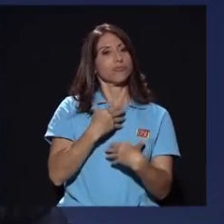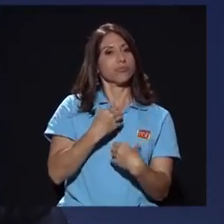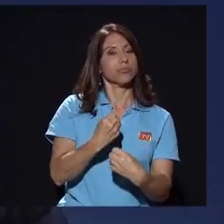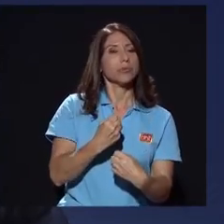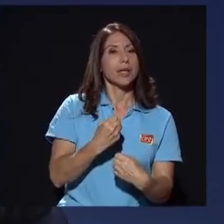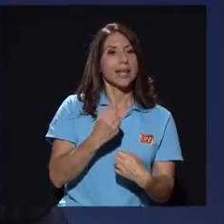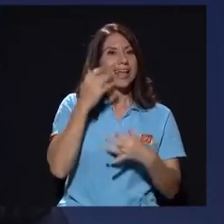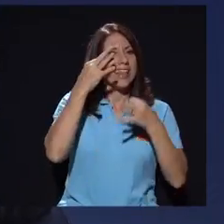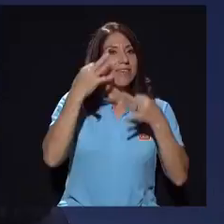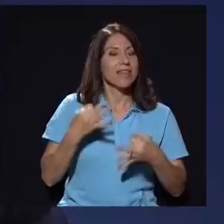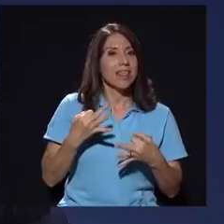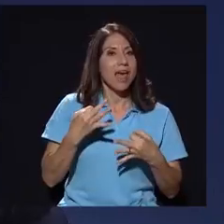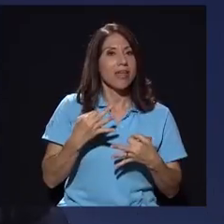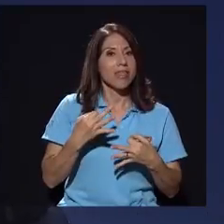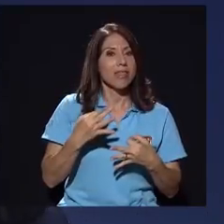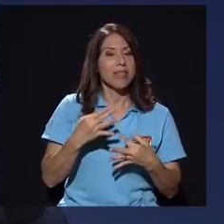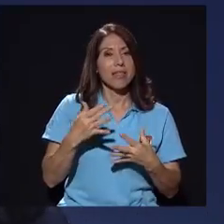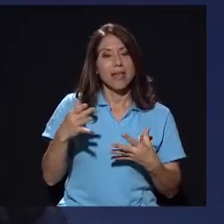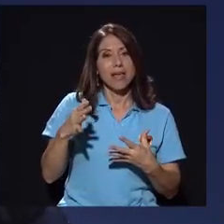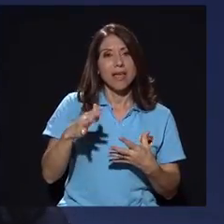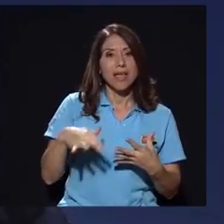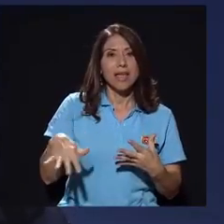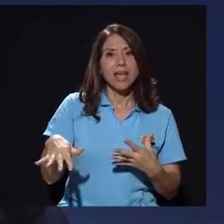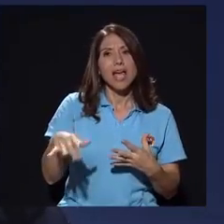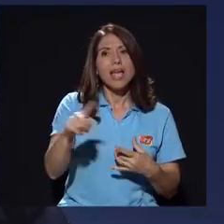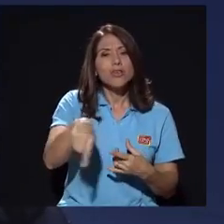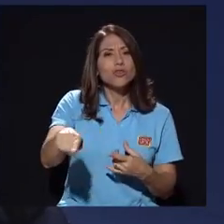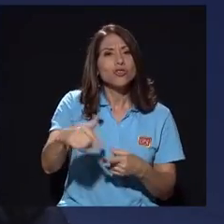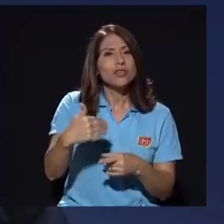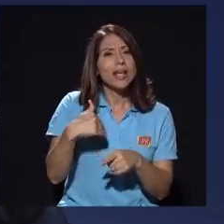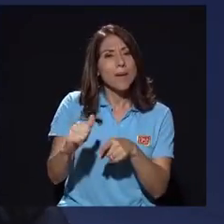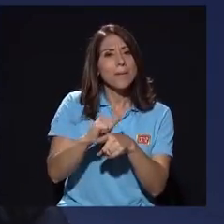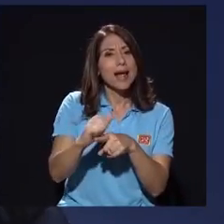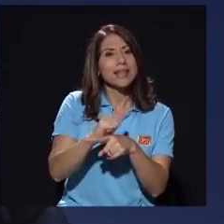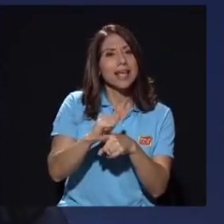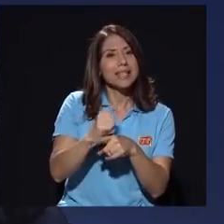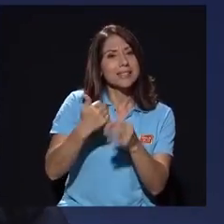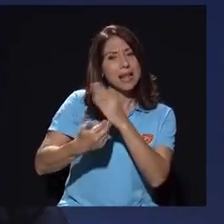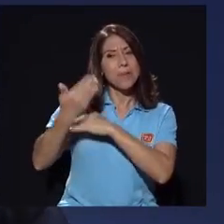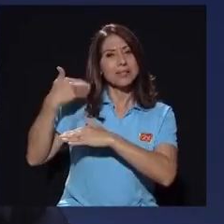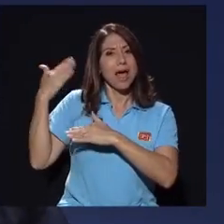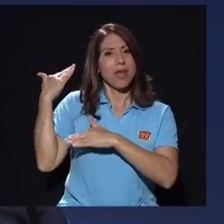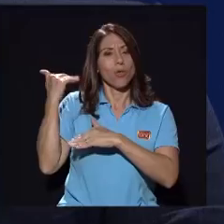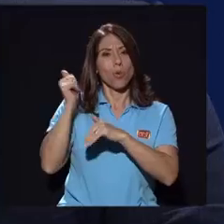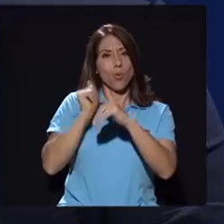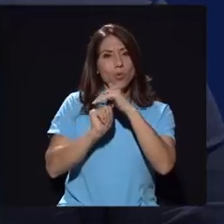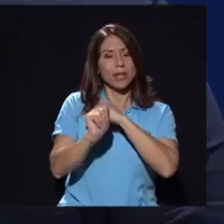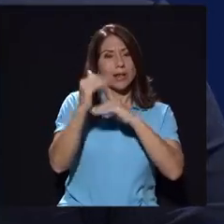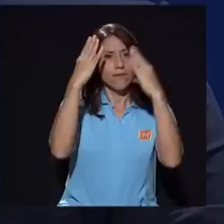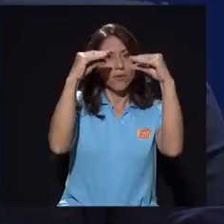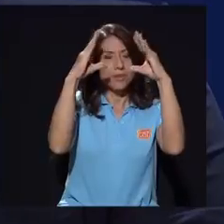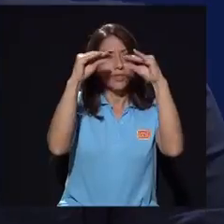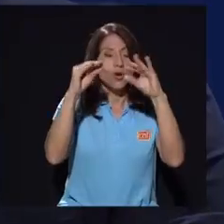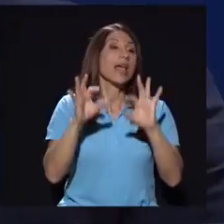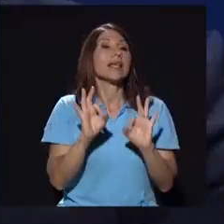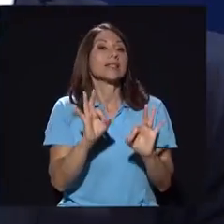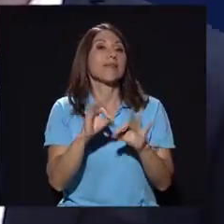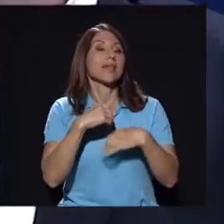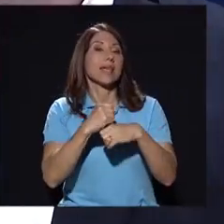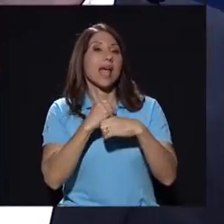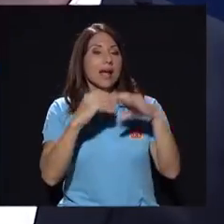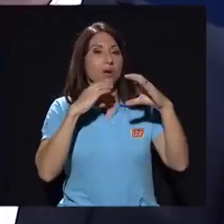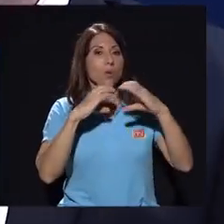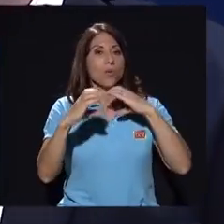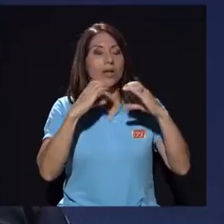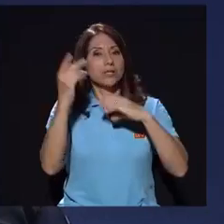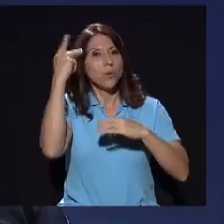tengan esas prácticas de mucho del pasado, ¿verdad? El ocultar información. Está bien que hagan comunicación